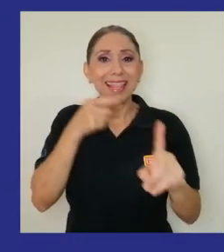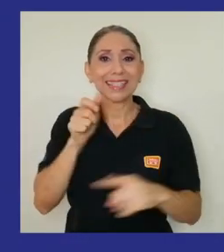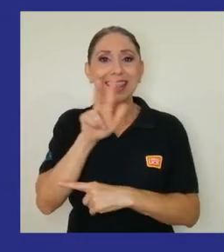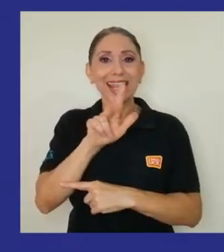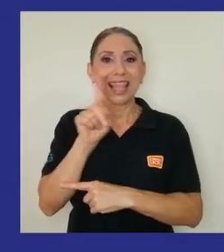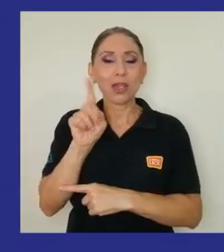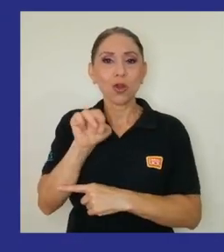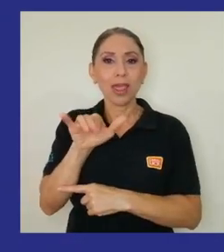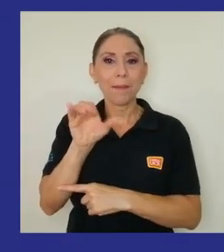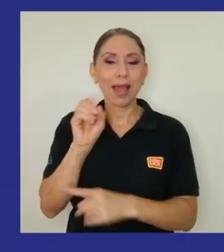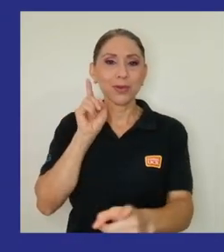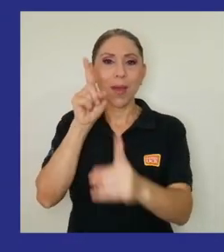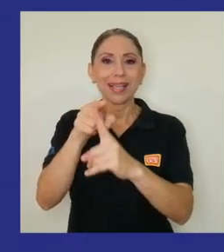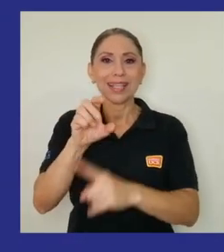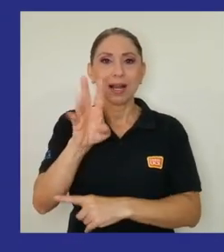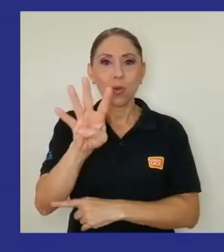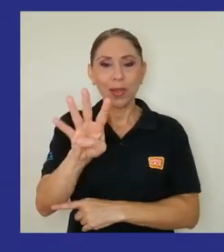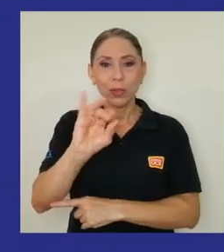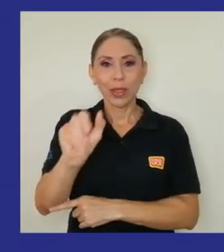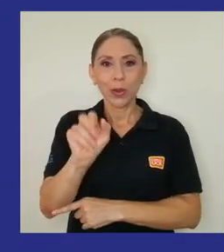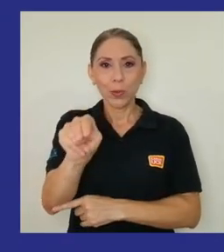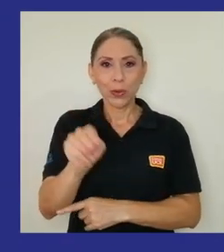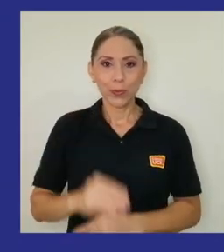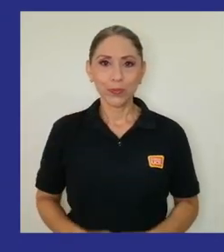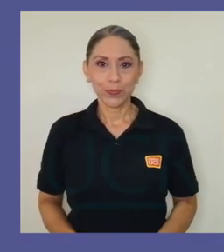31 de mayo al 4 de junio.